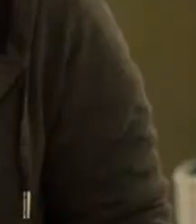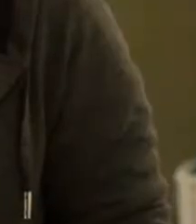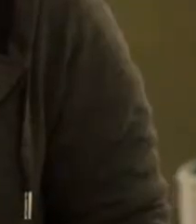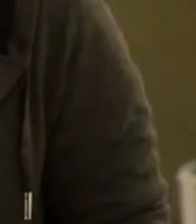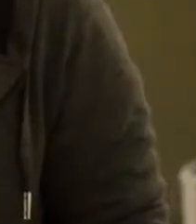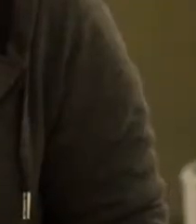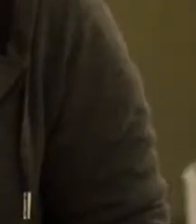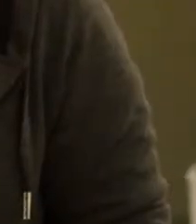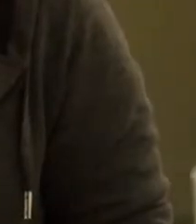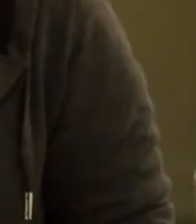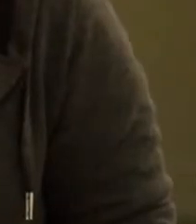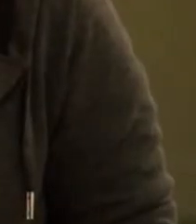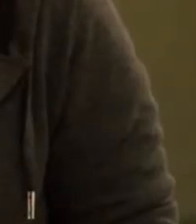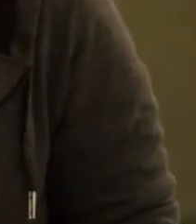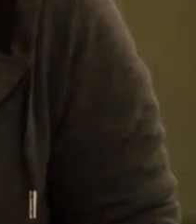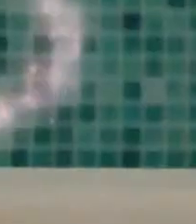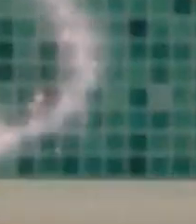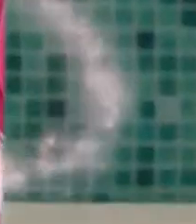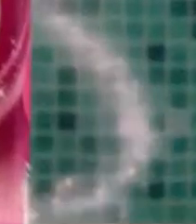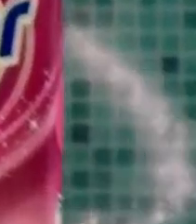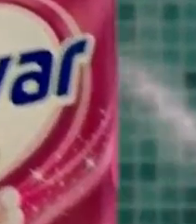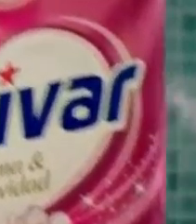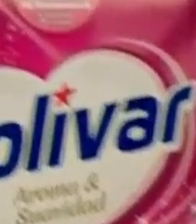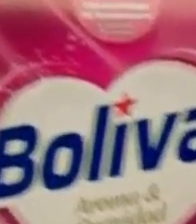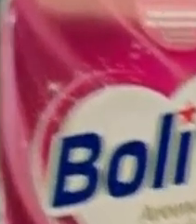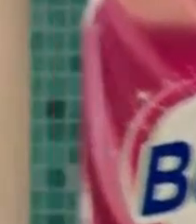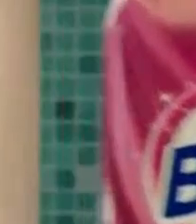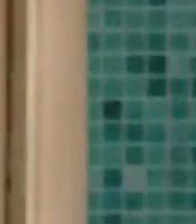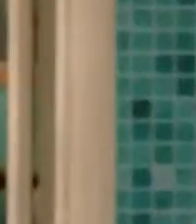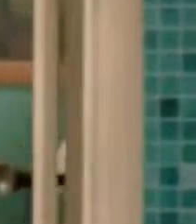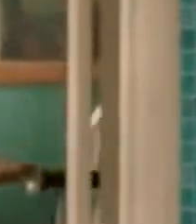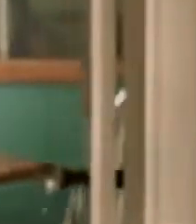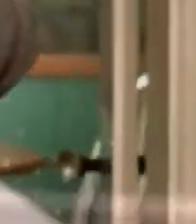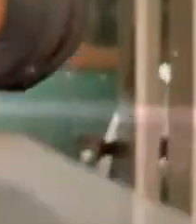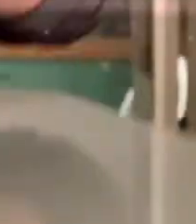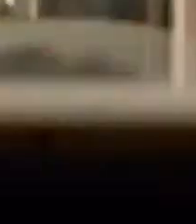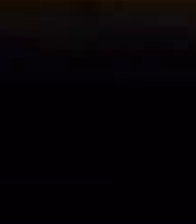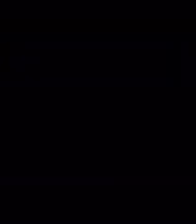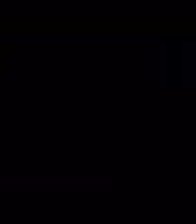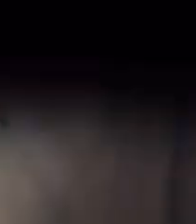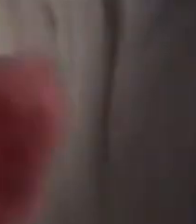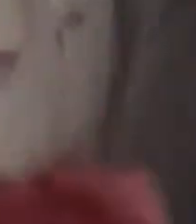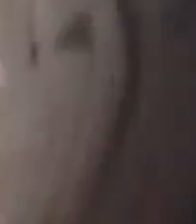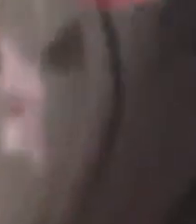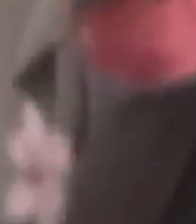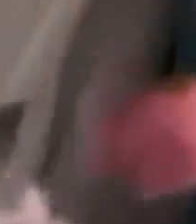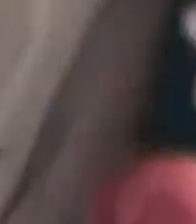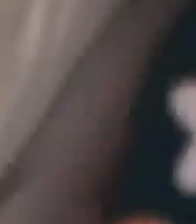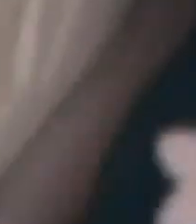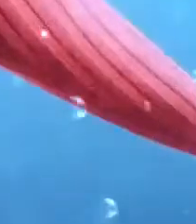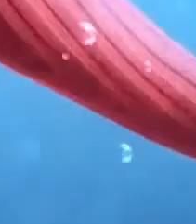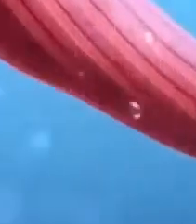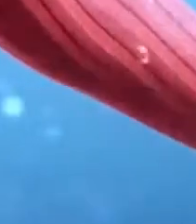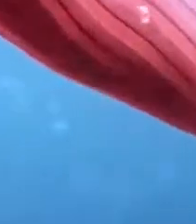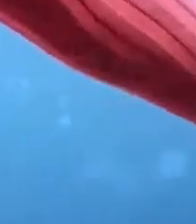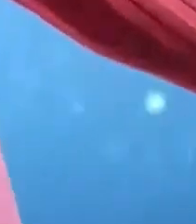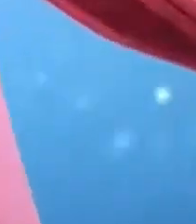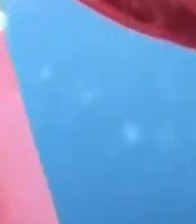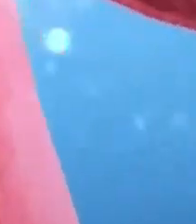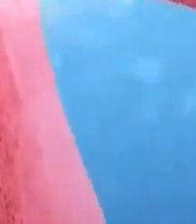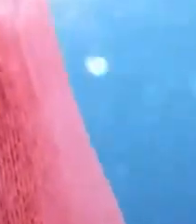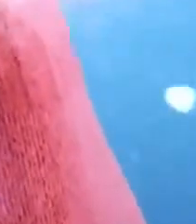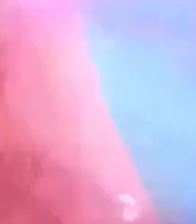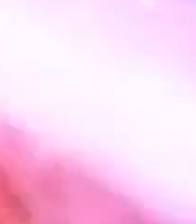Hay más de una manera de expresar cuidado. Bolívar Aroma y Suavidad se renueva gracias a su fórmula de Motion Care con un aroma